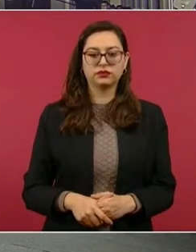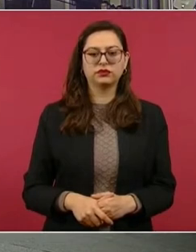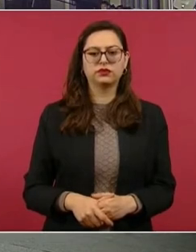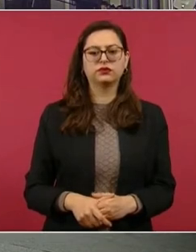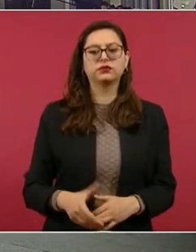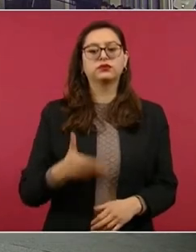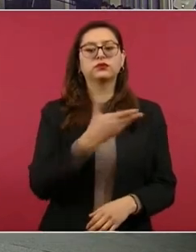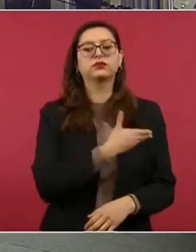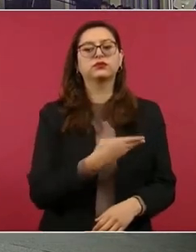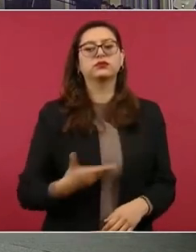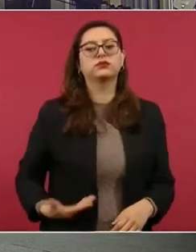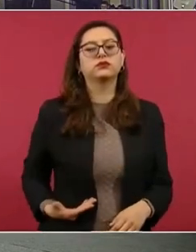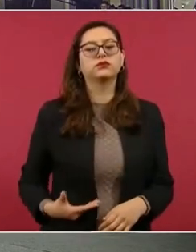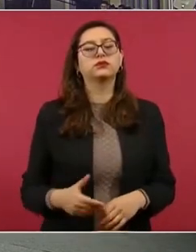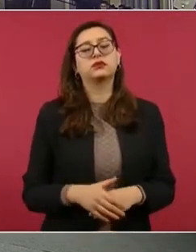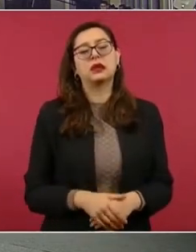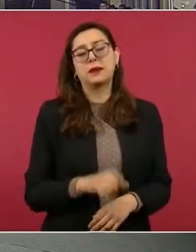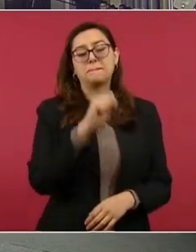Presidente, igual en estos mismos temas gracias gracias